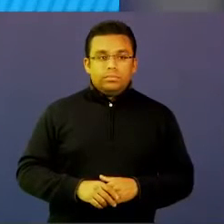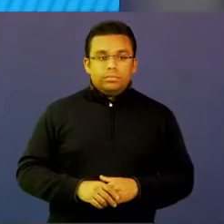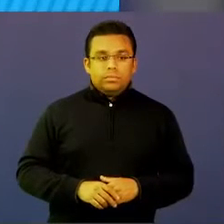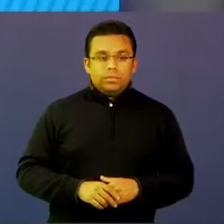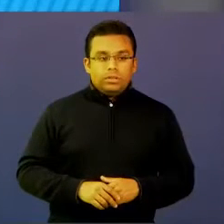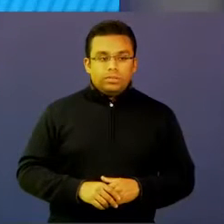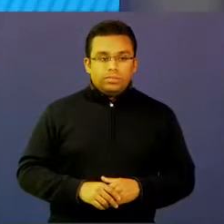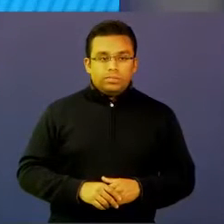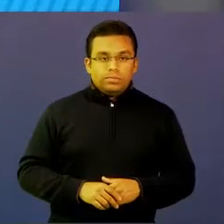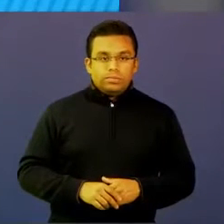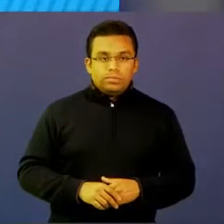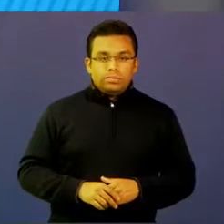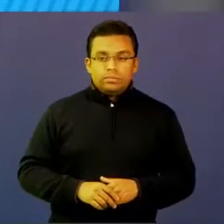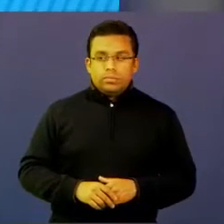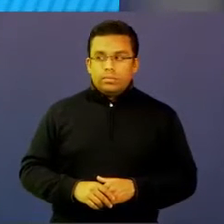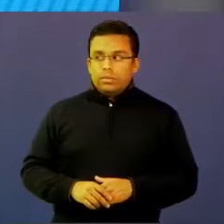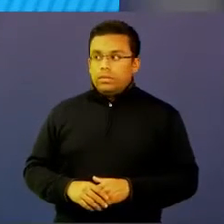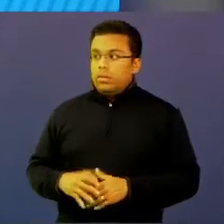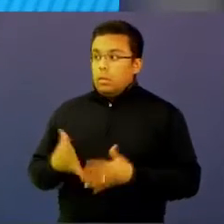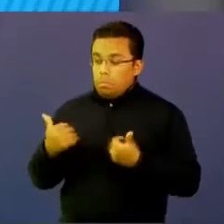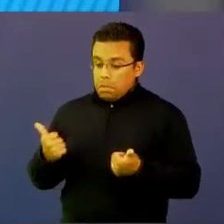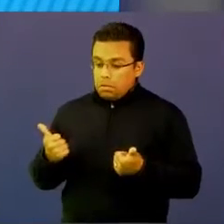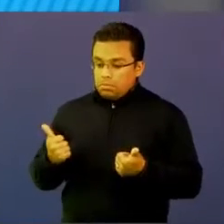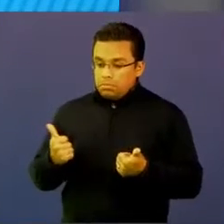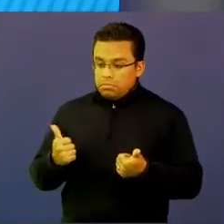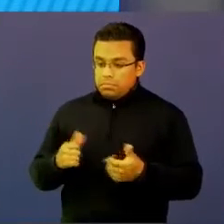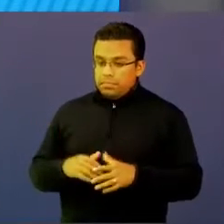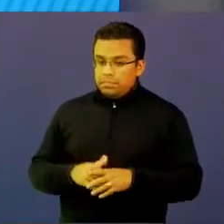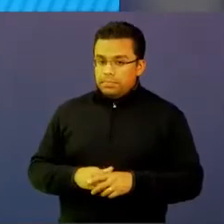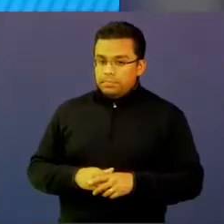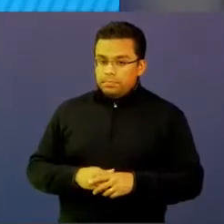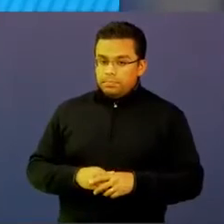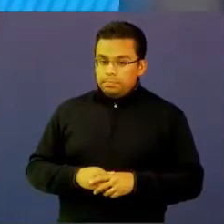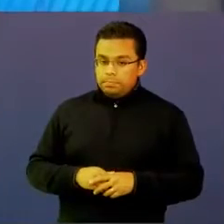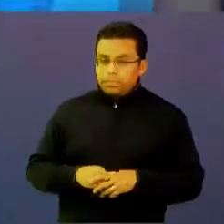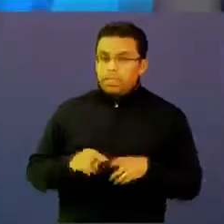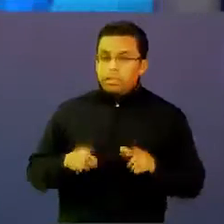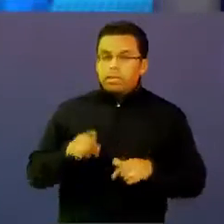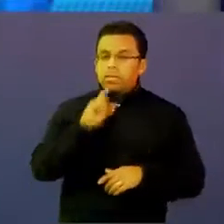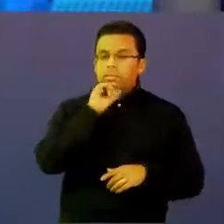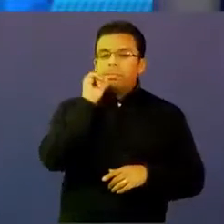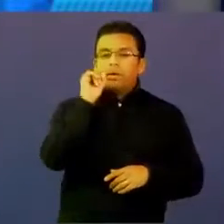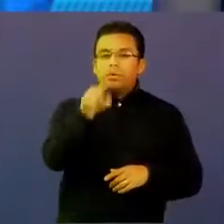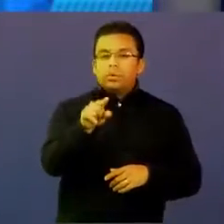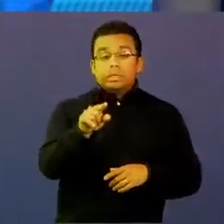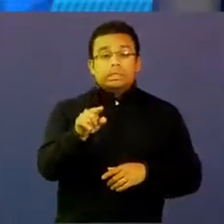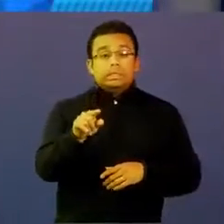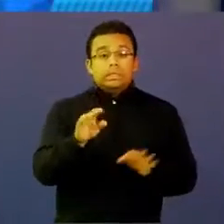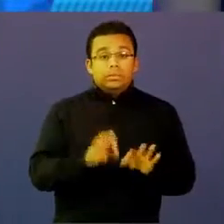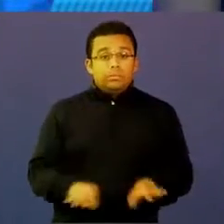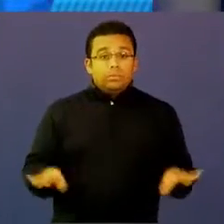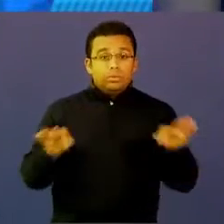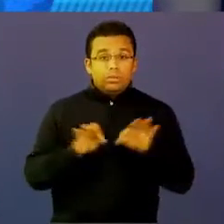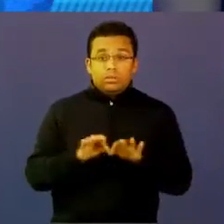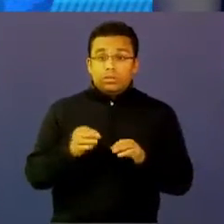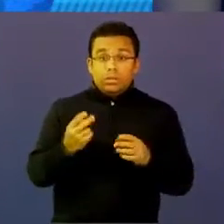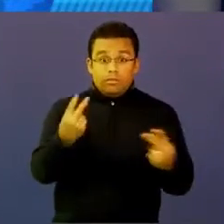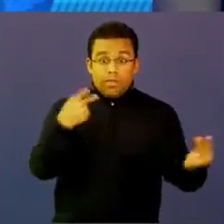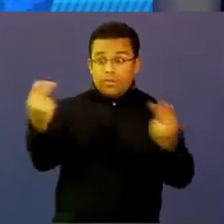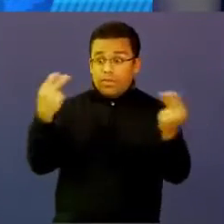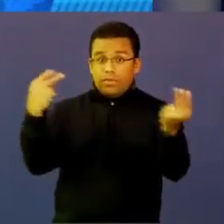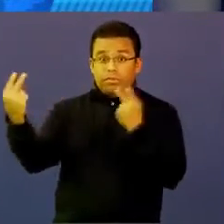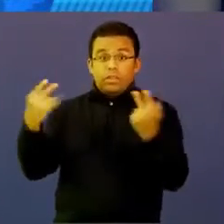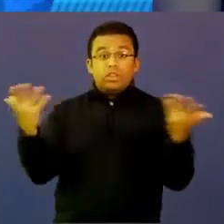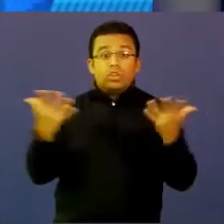Pues bien, tengo una pregunta muy importante porque nos están viendo muchas personas de las